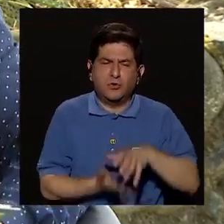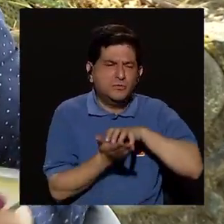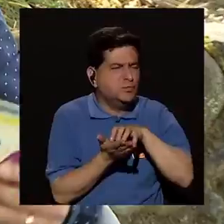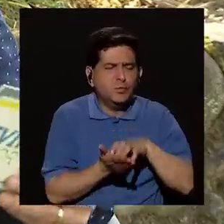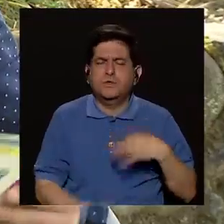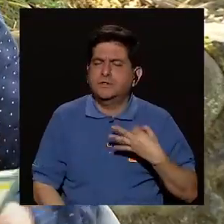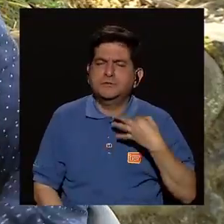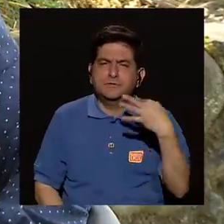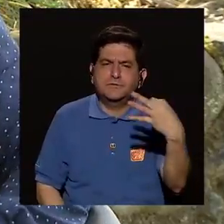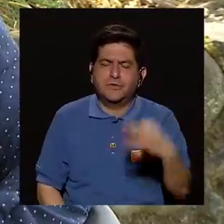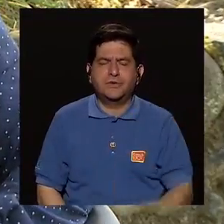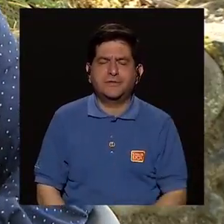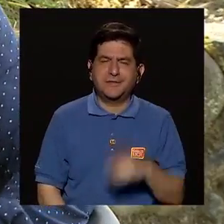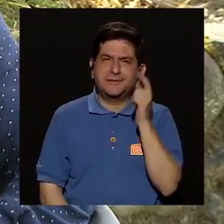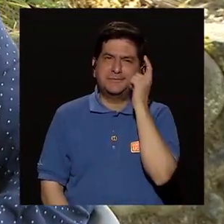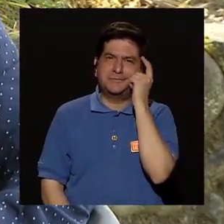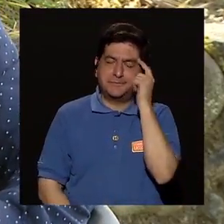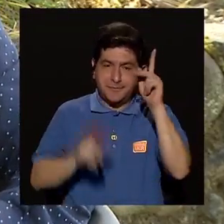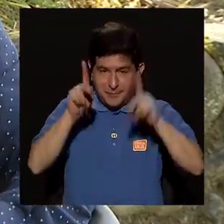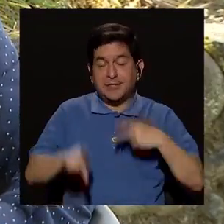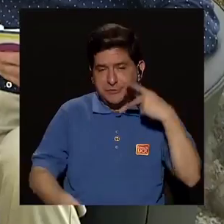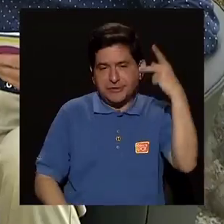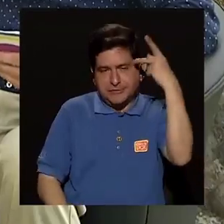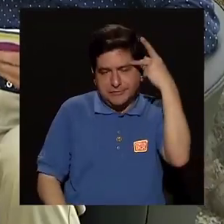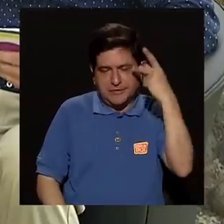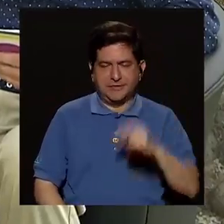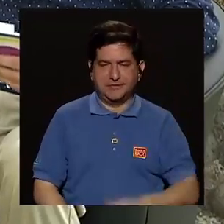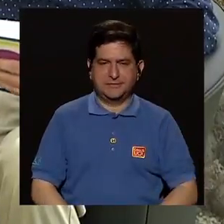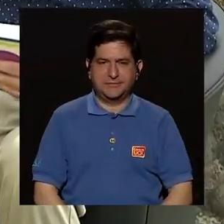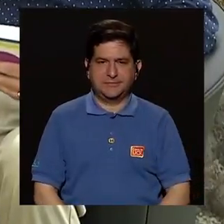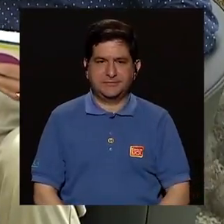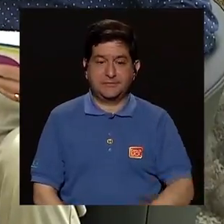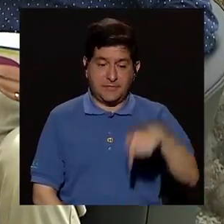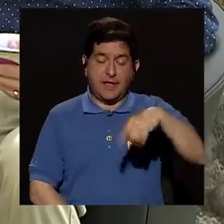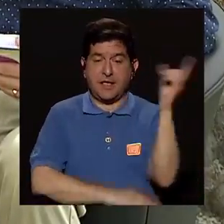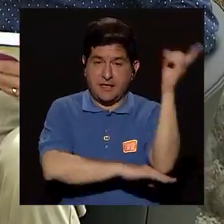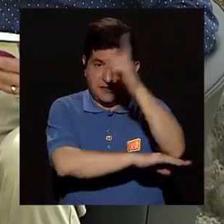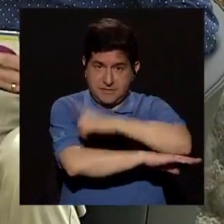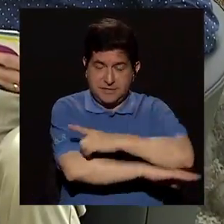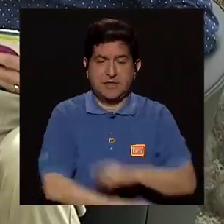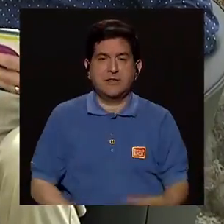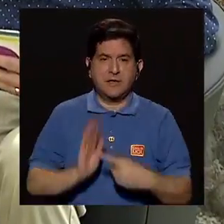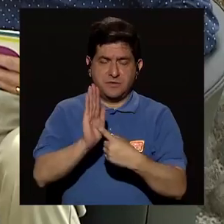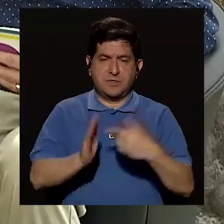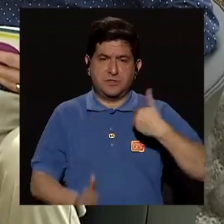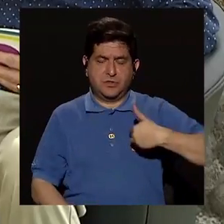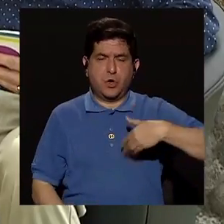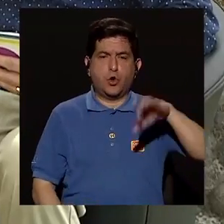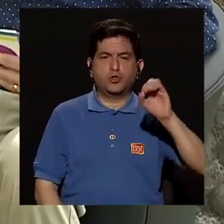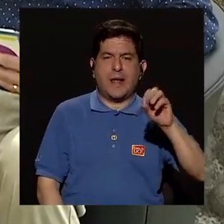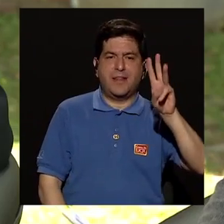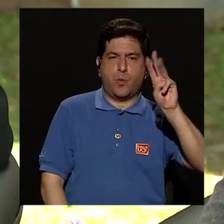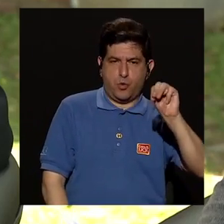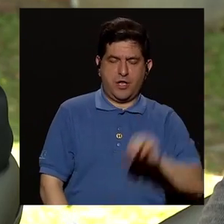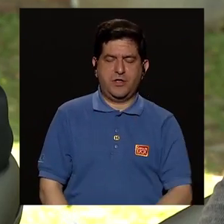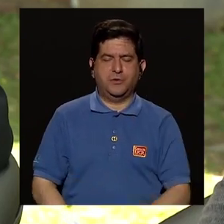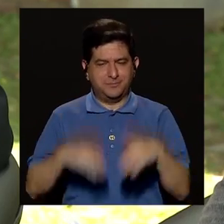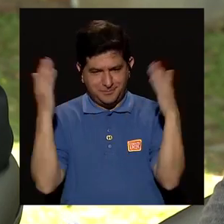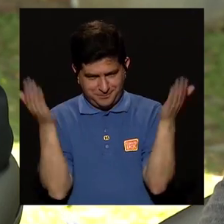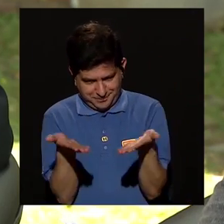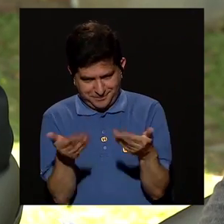efectivamente pues día a día nos rondan en la cabeza quienes somos padres. Bueno, el día de hoy les presentamos al señor Osvaldo Murillo.